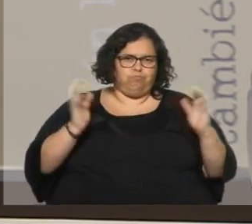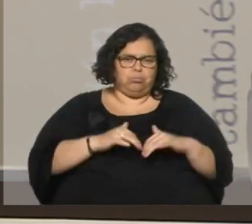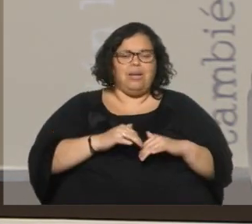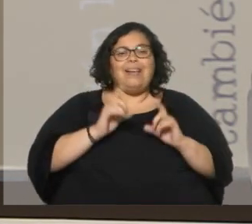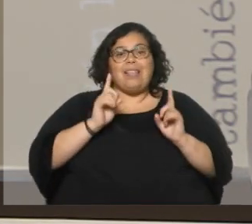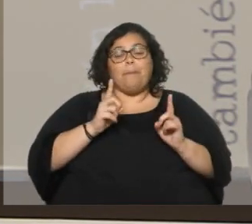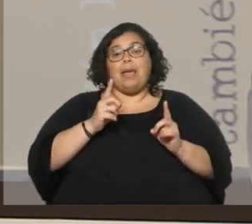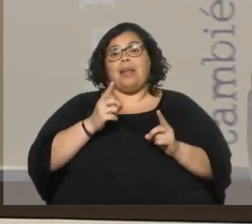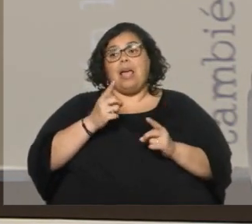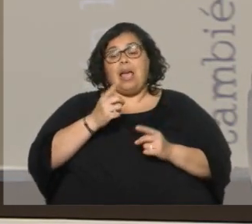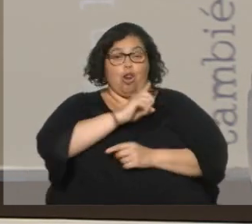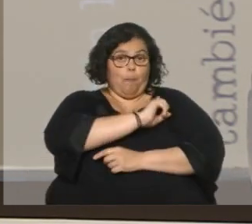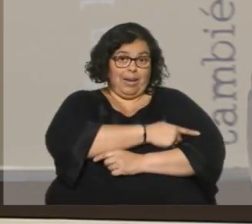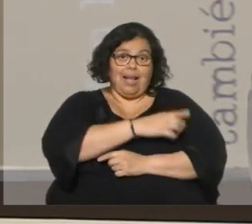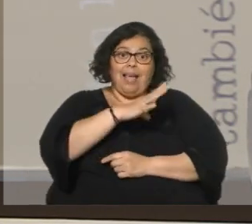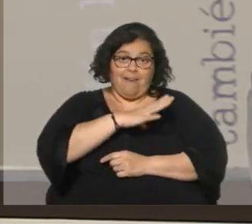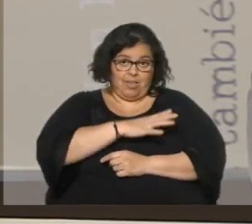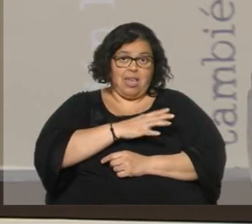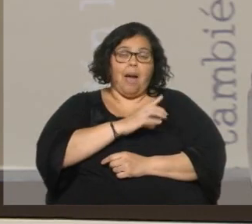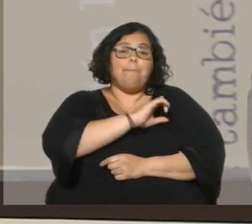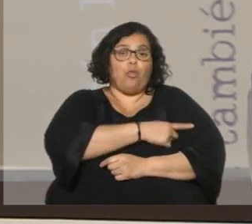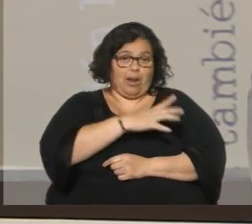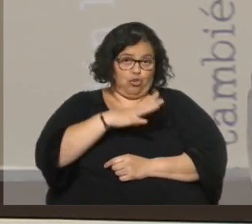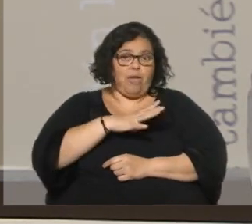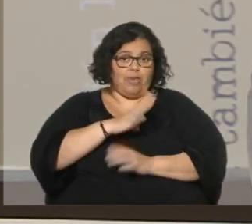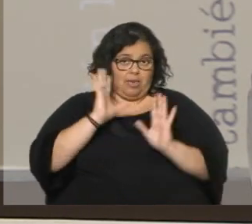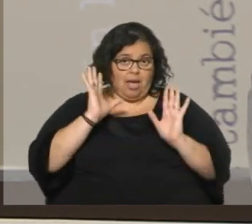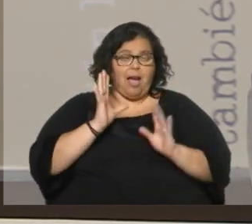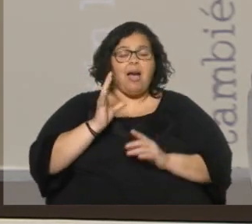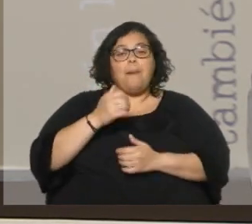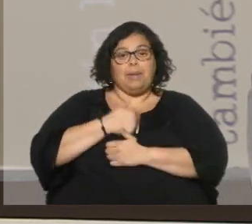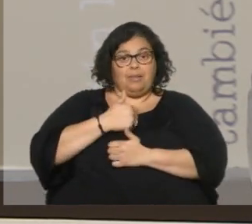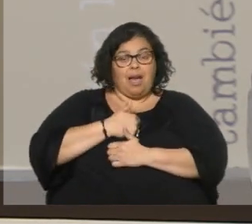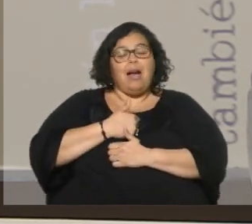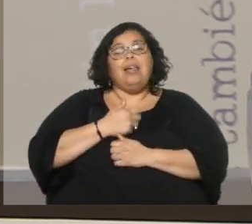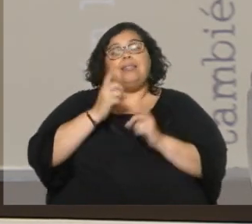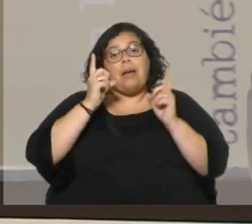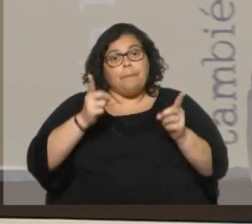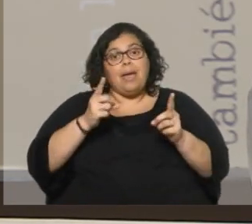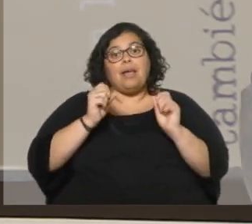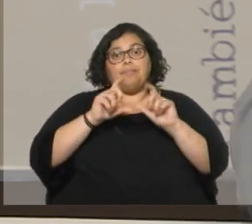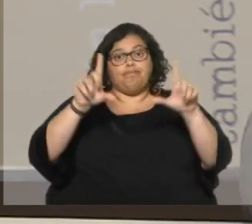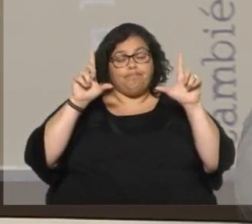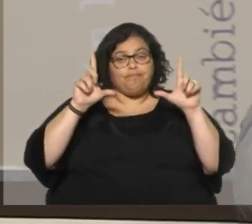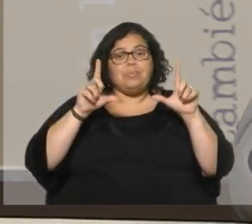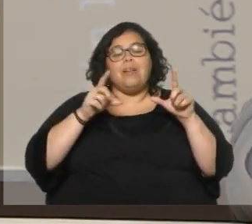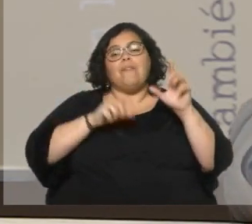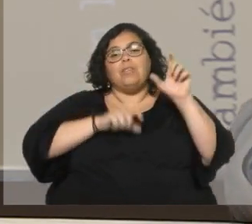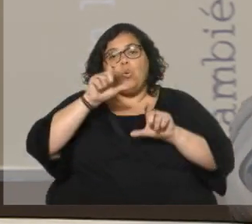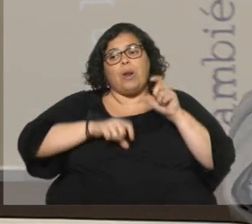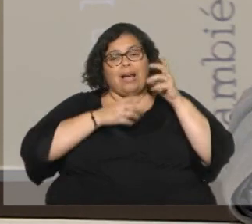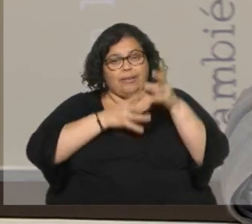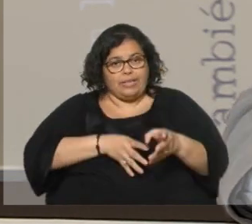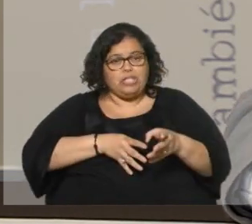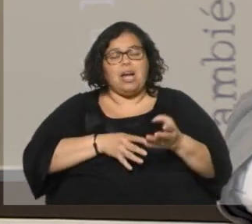poder que todavía tenían los militares. Porque tenían un poder tremendo. La aparición pública de figuras de la guerrilla nuevamente.